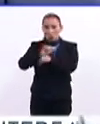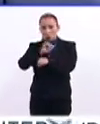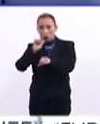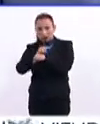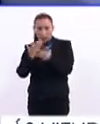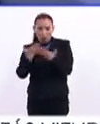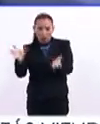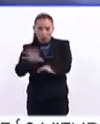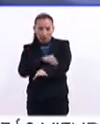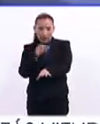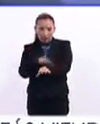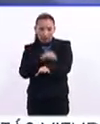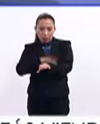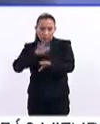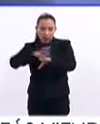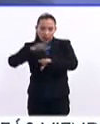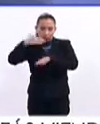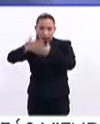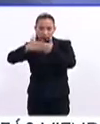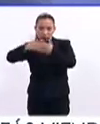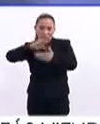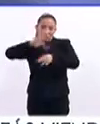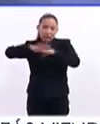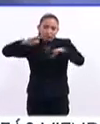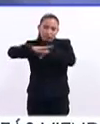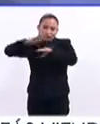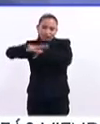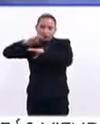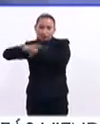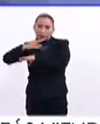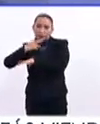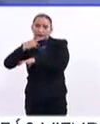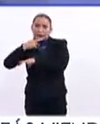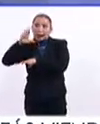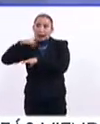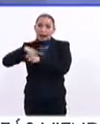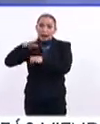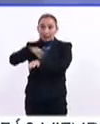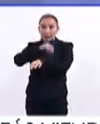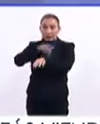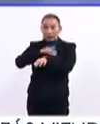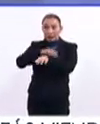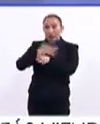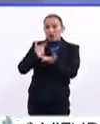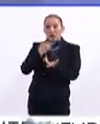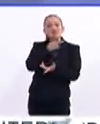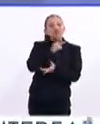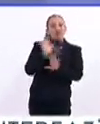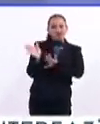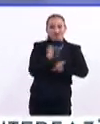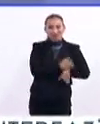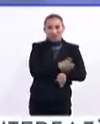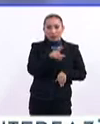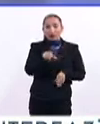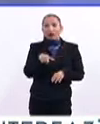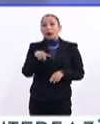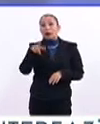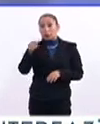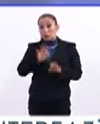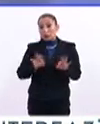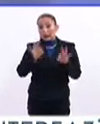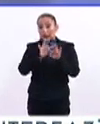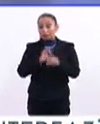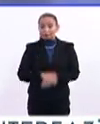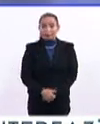carros, que ahora cada vez más utilizarán más energía eléctrica en vez de los combustibles fósiles, así que muy